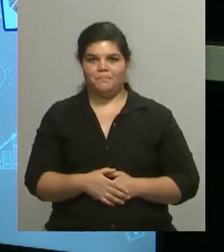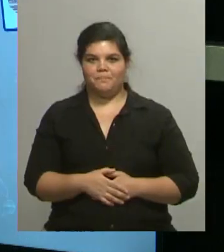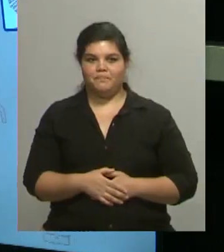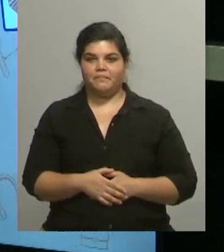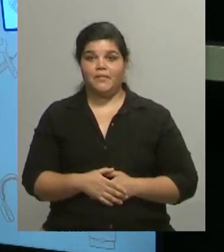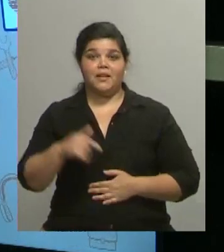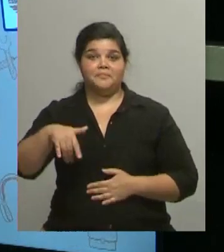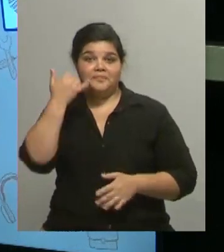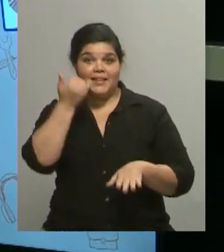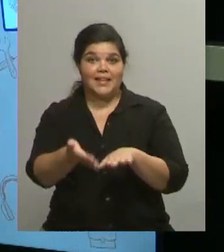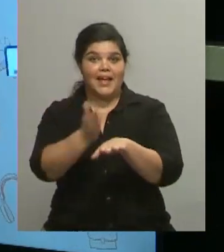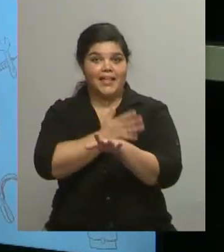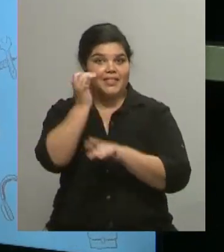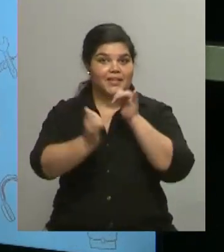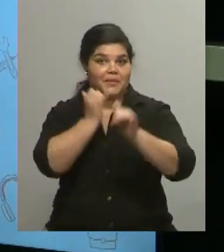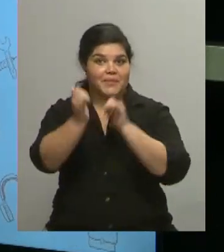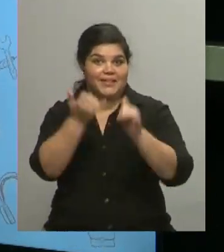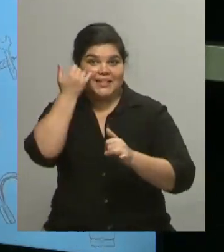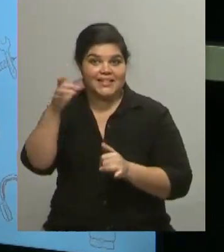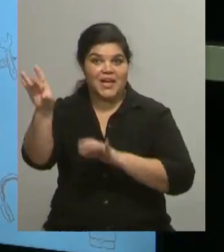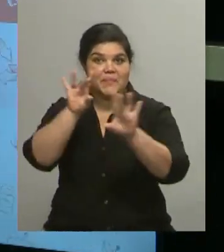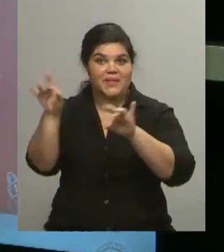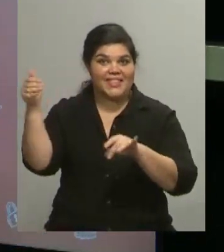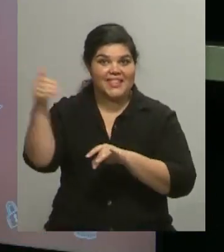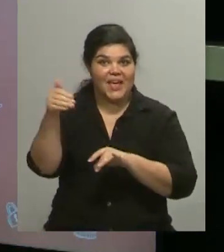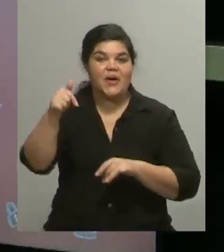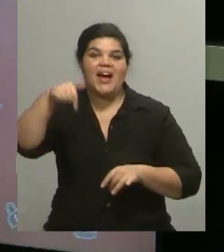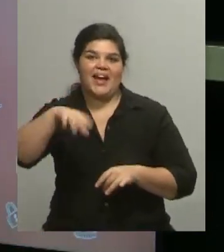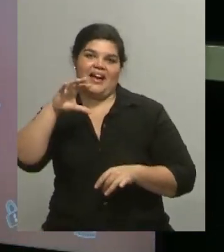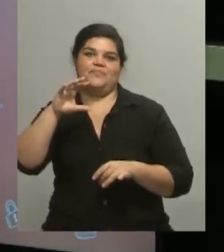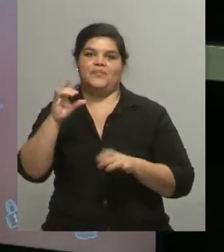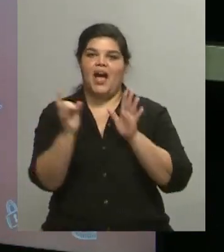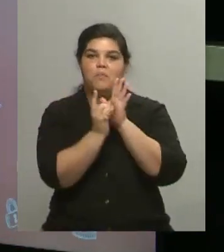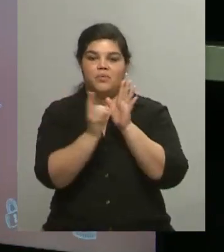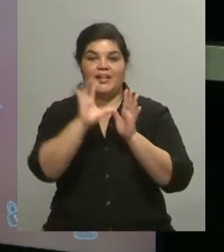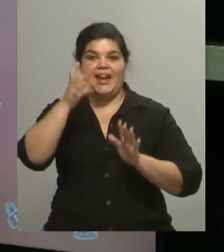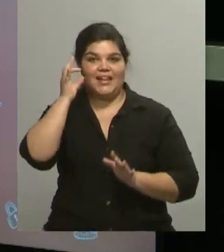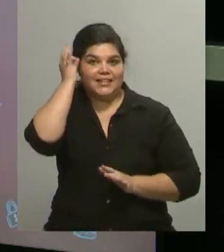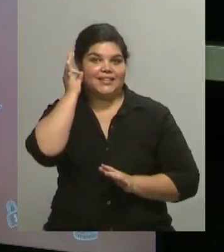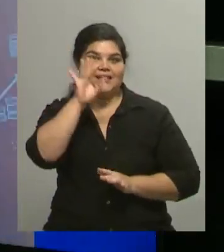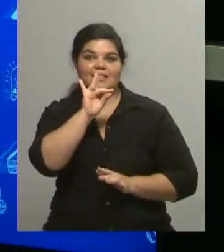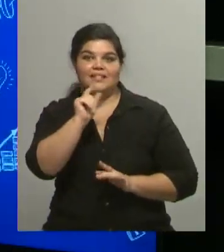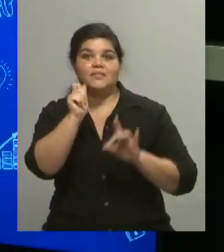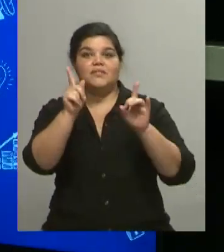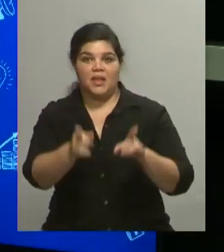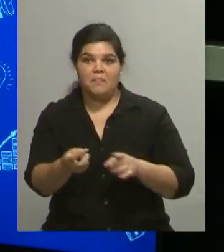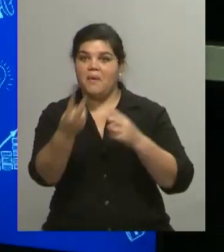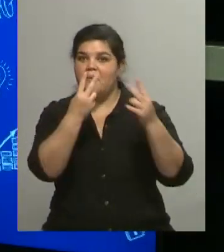Bueno, lo dijimos, ya tenemos nuestros primeros invitados aquí en Apuntes en el 30 de la TDA. Estamos en Señalú, también nos pueden ver en www